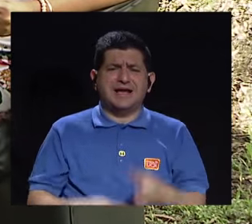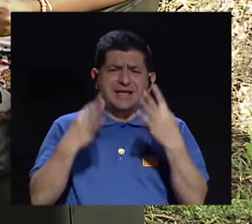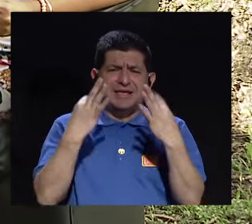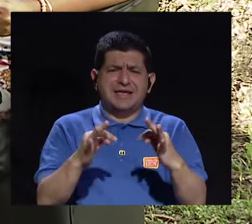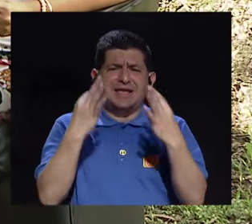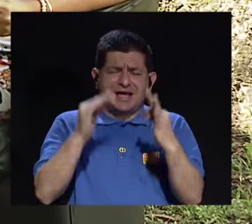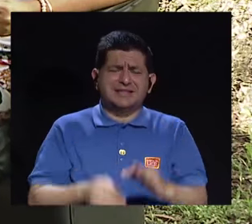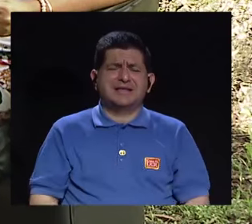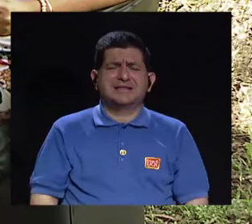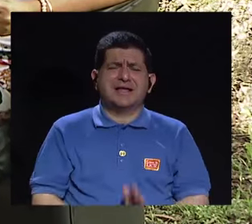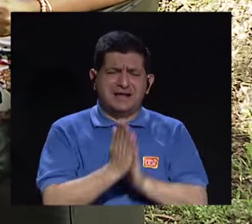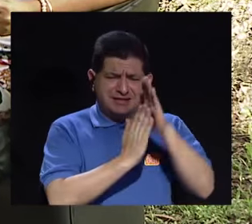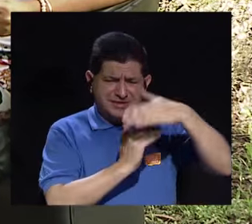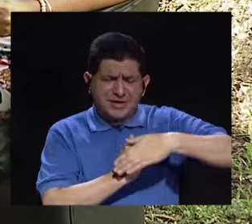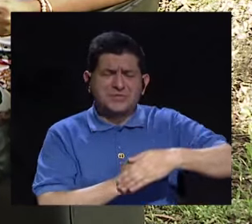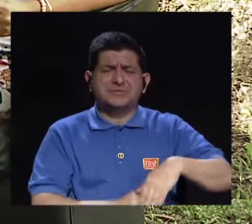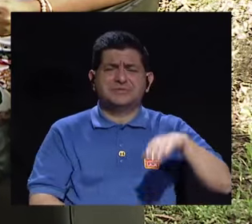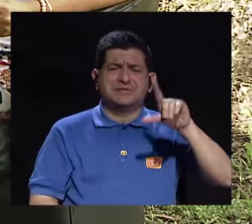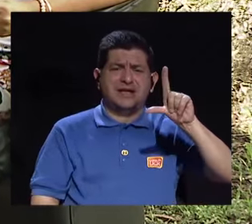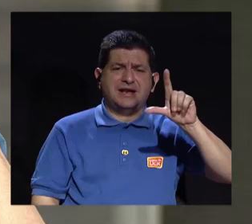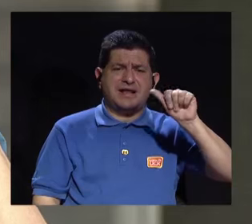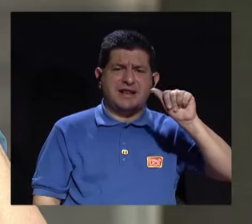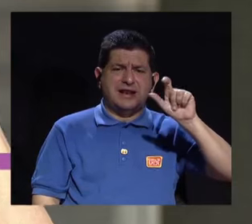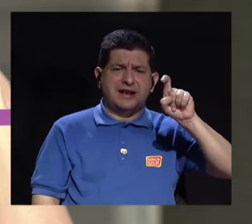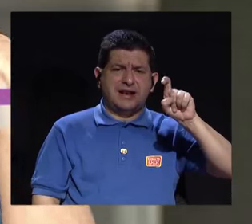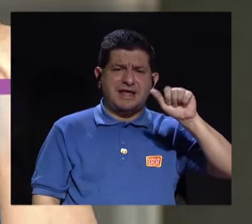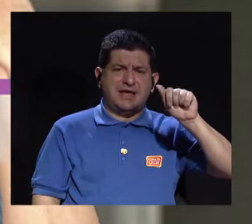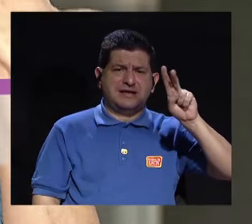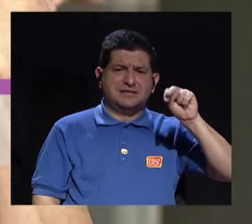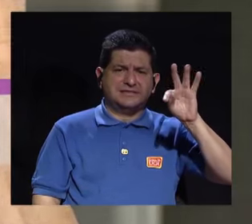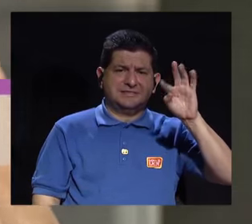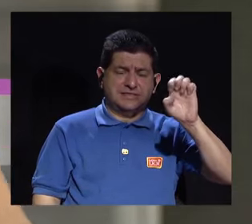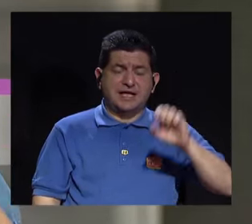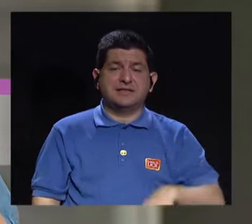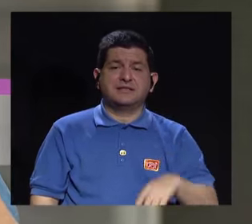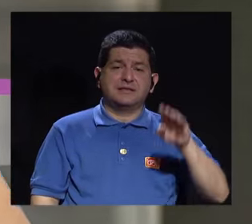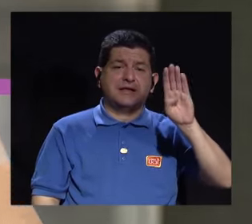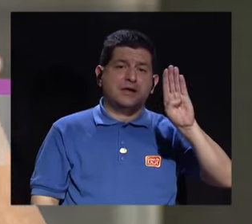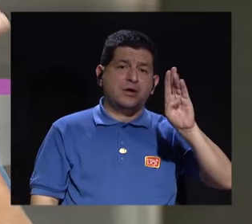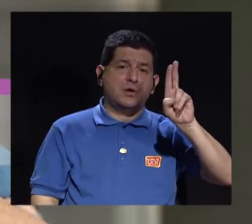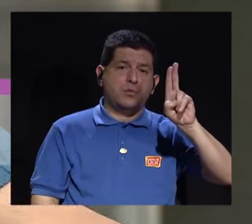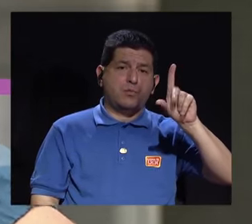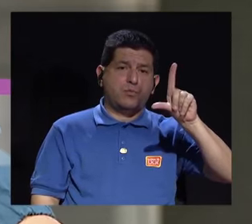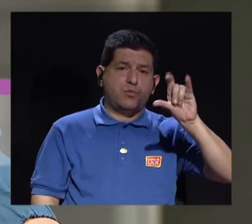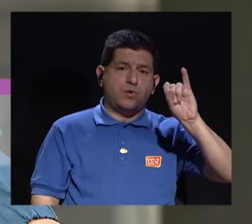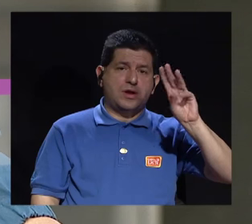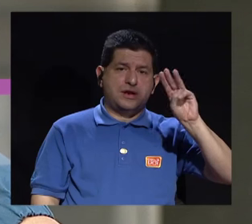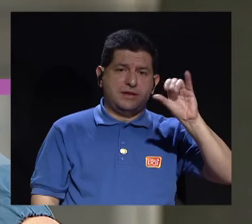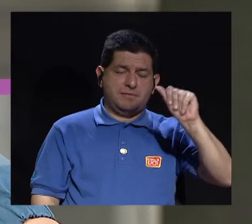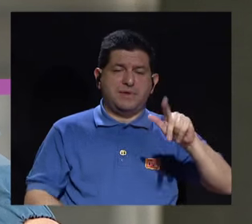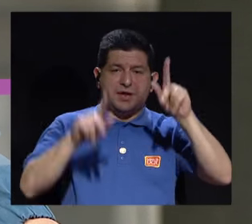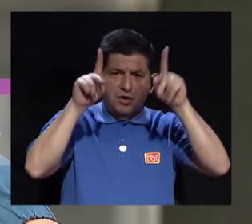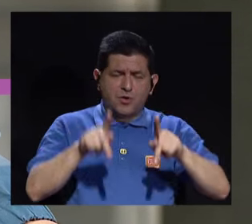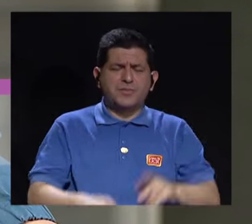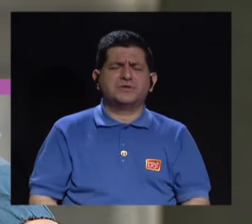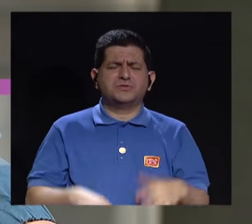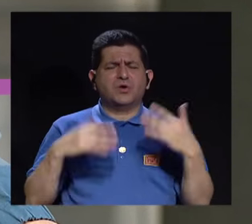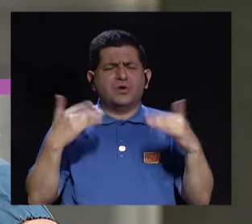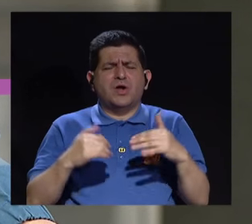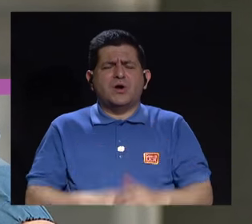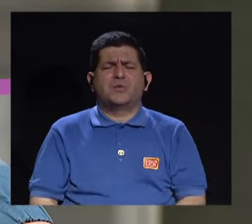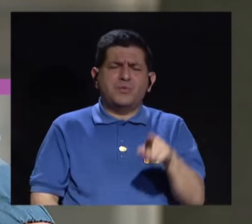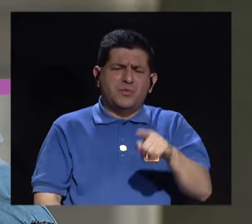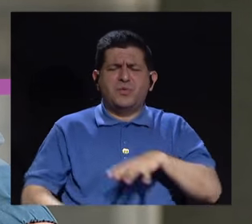que comentamos antes, el abuso de laxantes y diuréticos, una persona que intenta bajar de peso, que hace grandes cantidades de